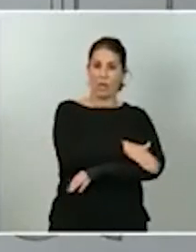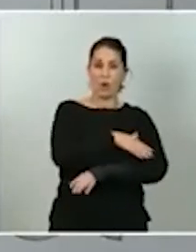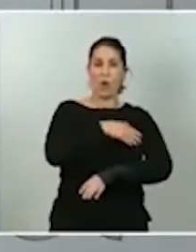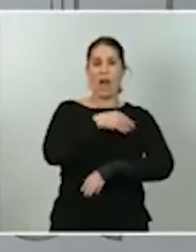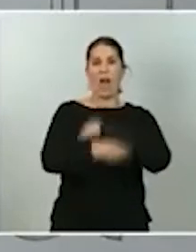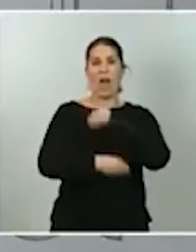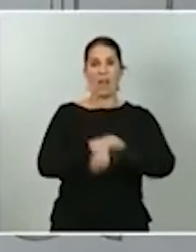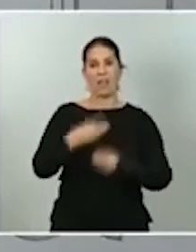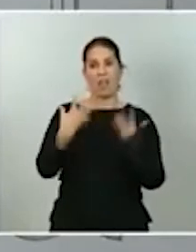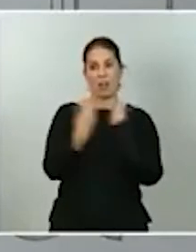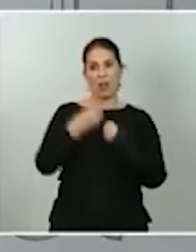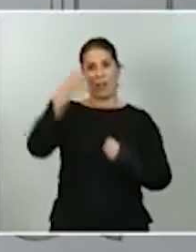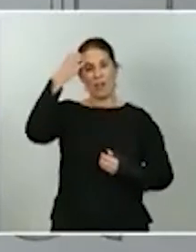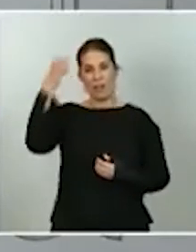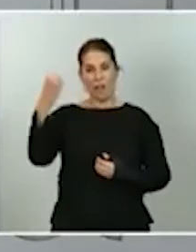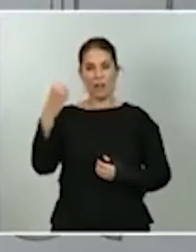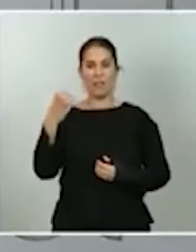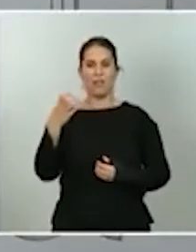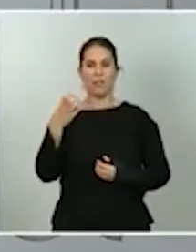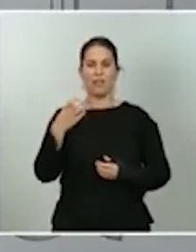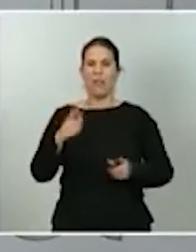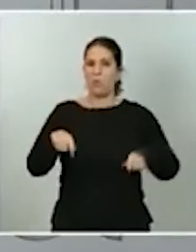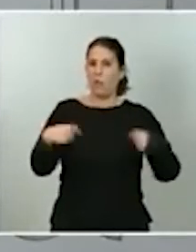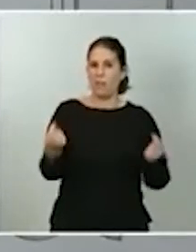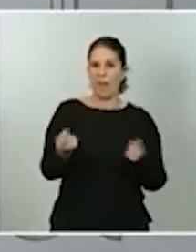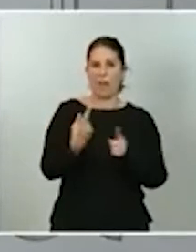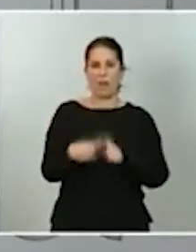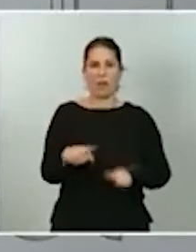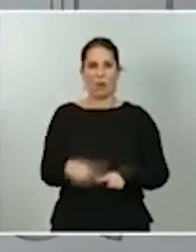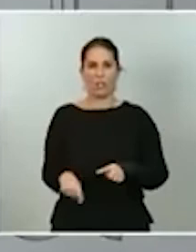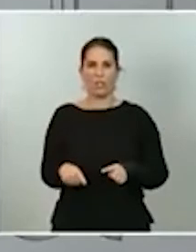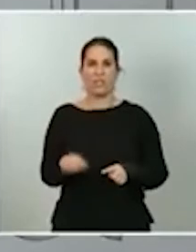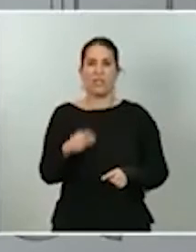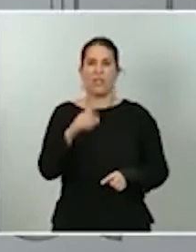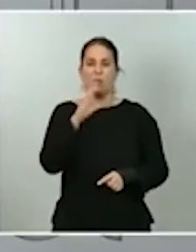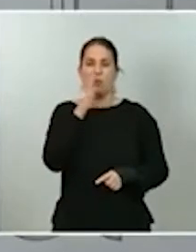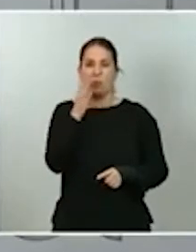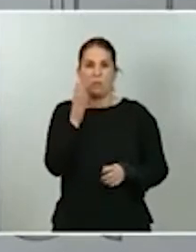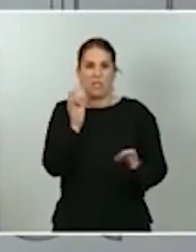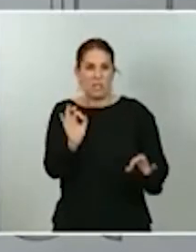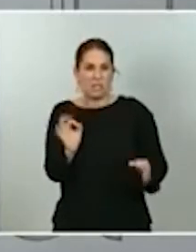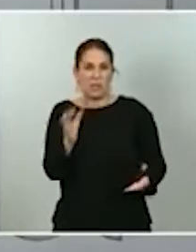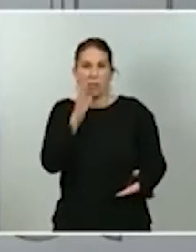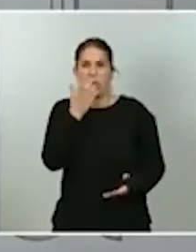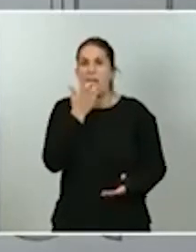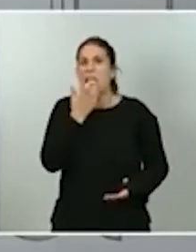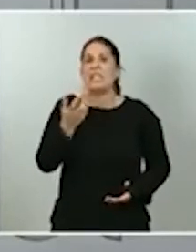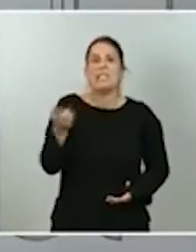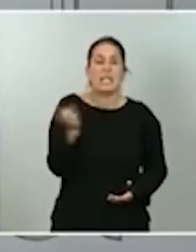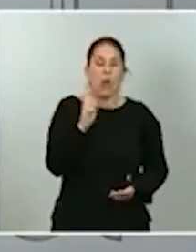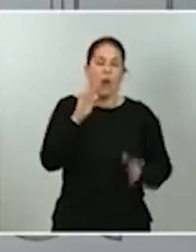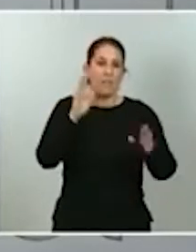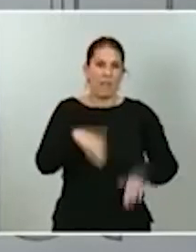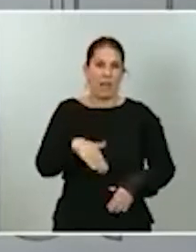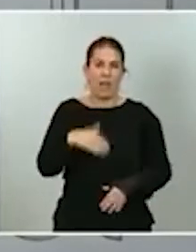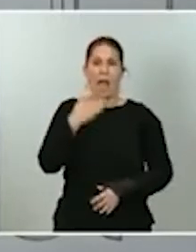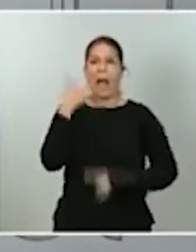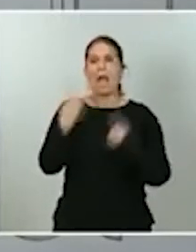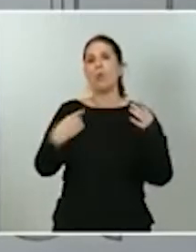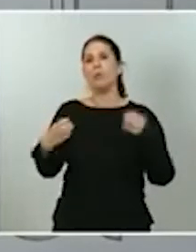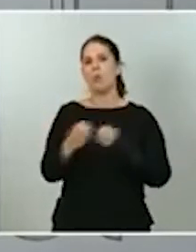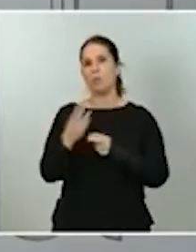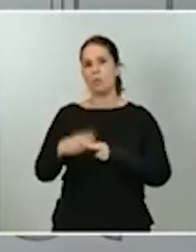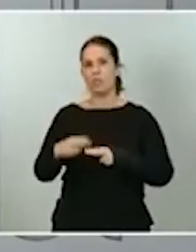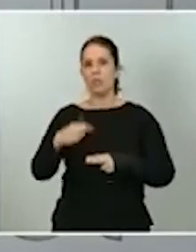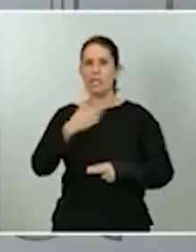se le hace a la monarquía cuando algunas formaciones políticas permiten o quieren patrimonializarla en exclusiva, cuando